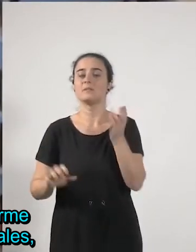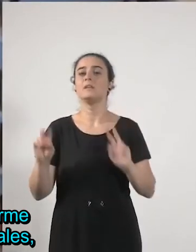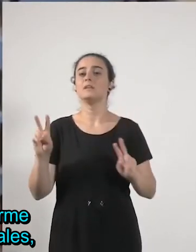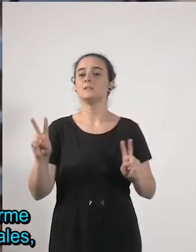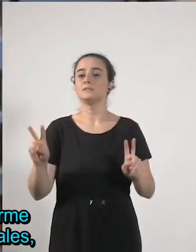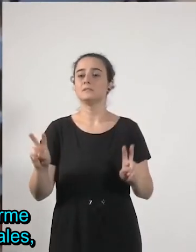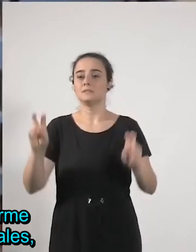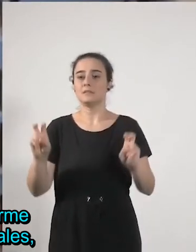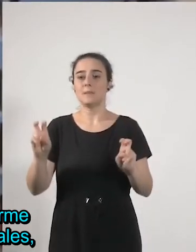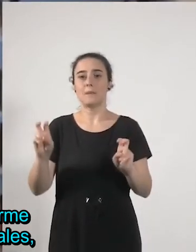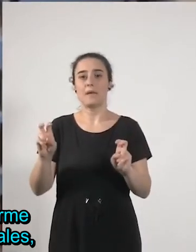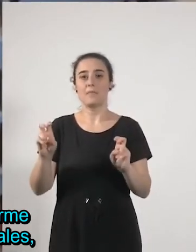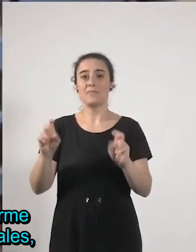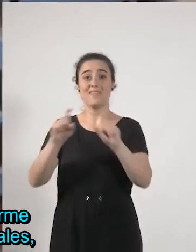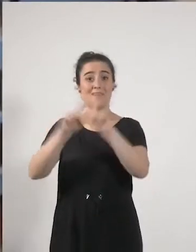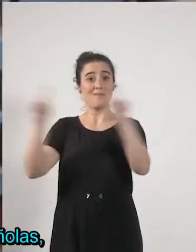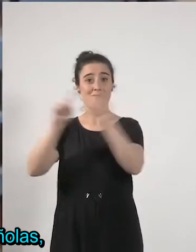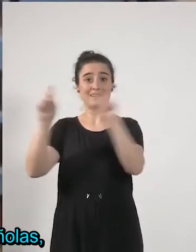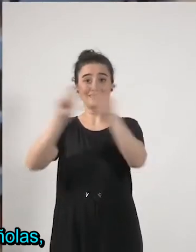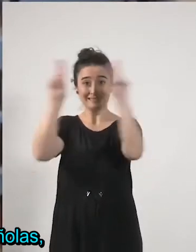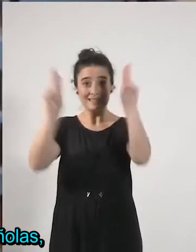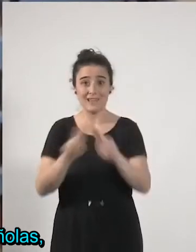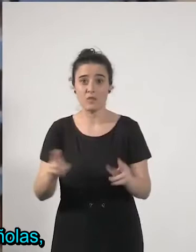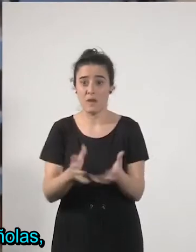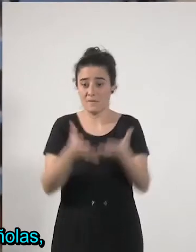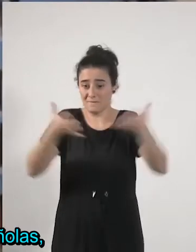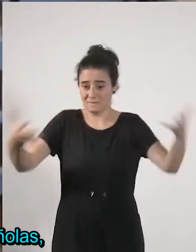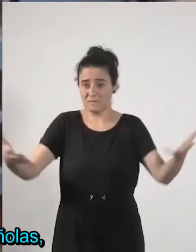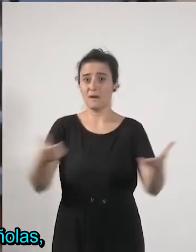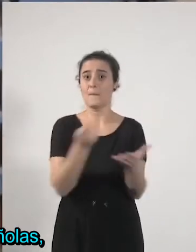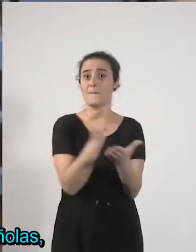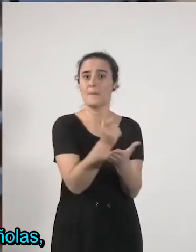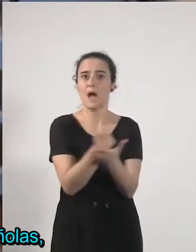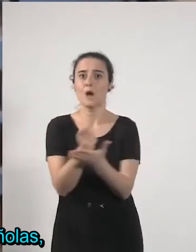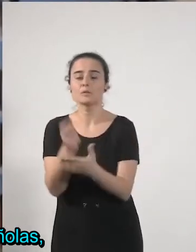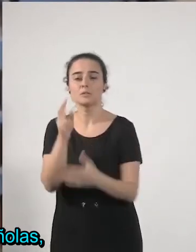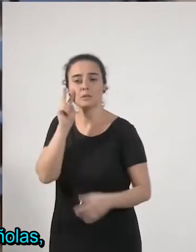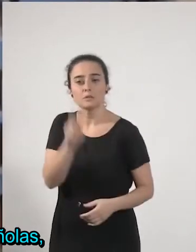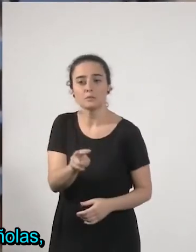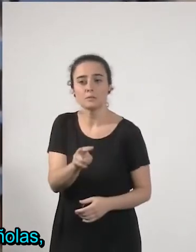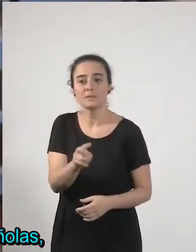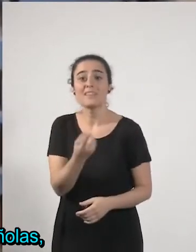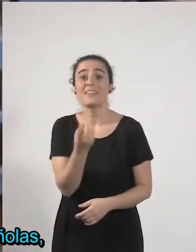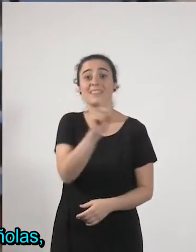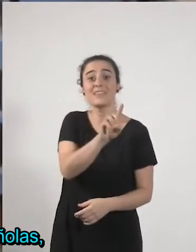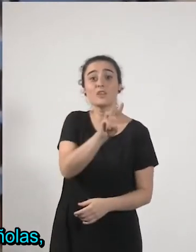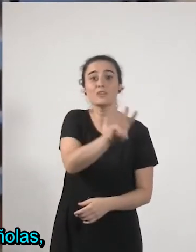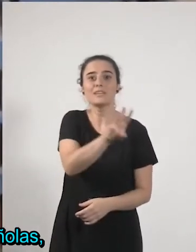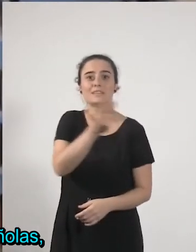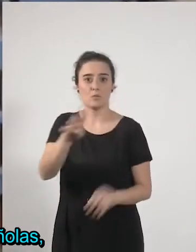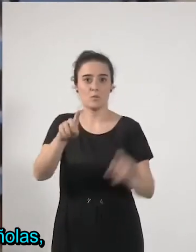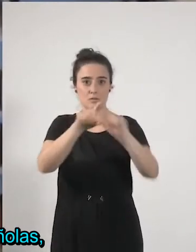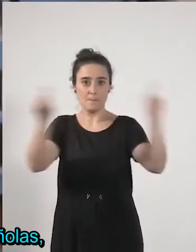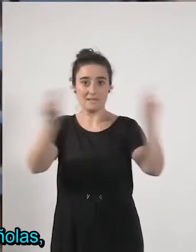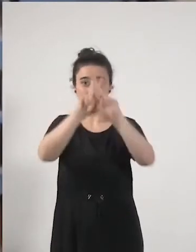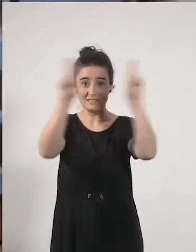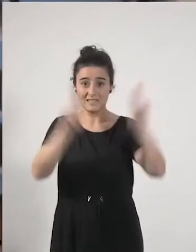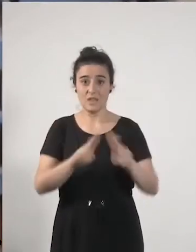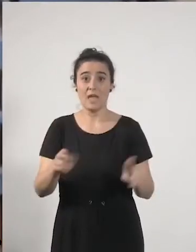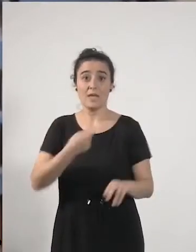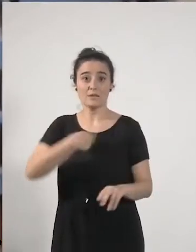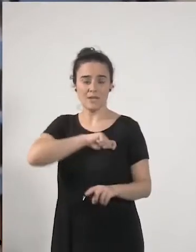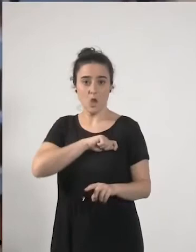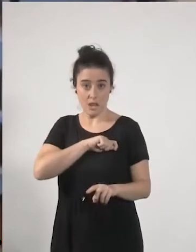pagos de grandes multinacionales y lo que se veía es que de 134 grandes multinacionales españolas